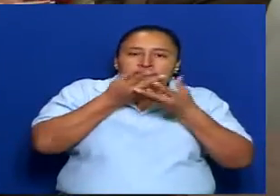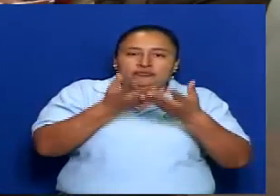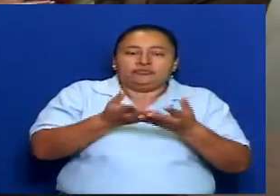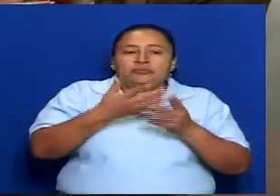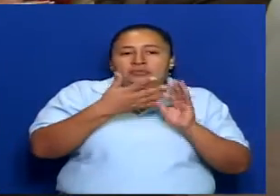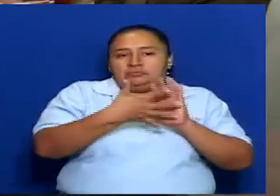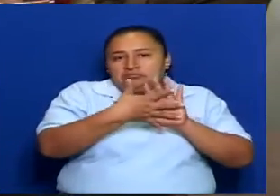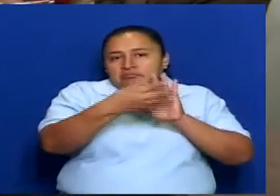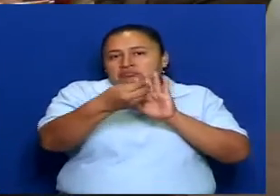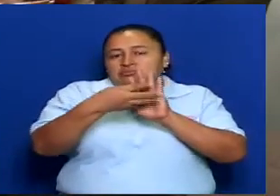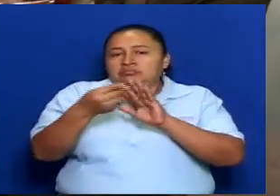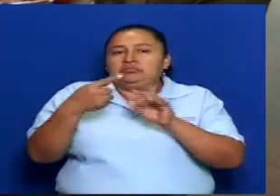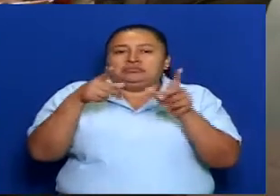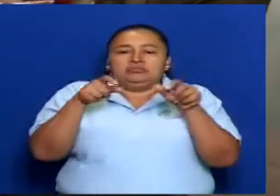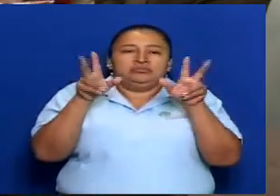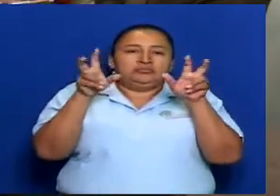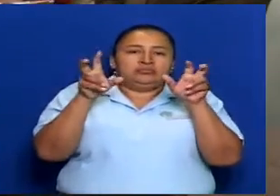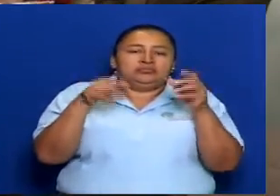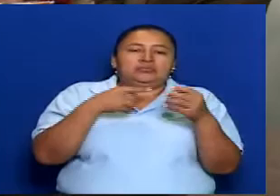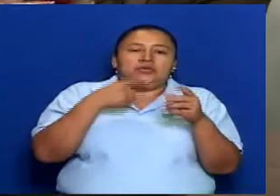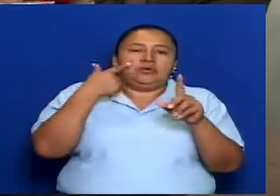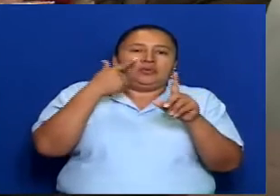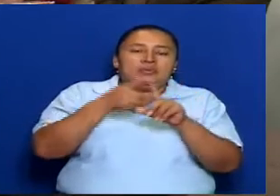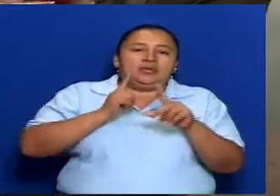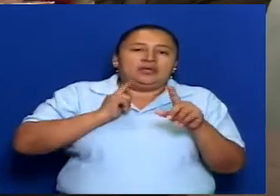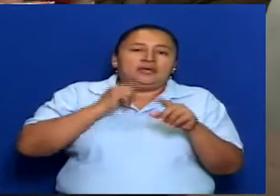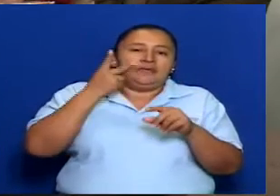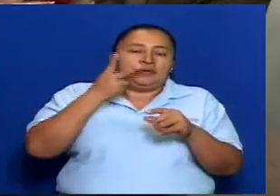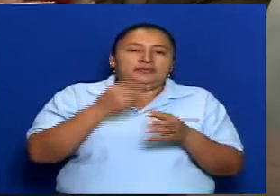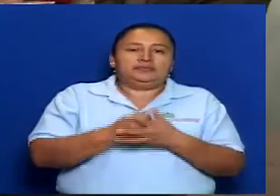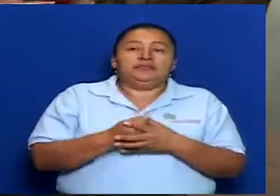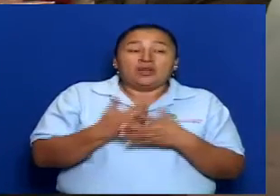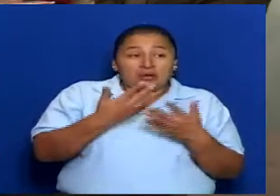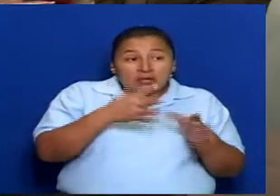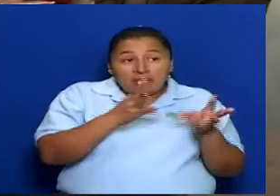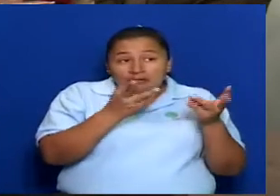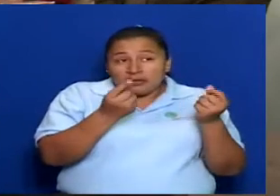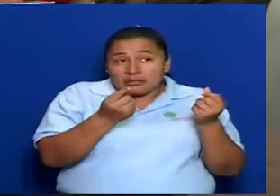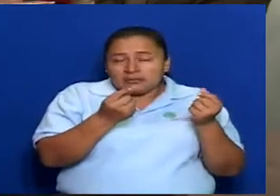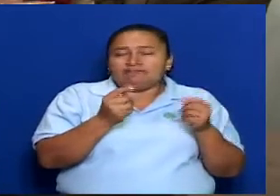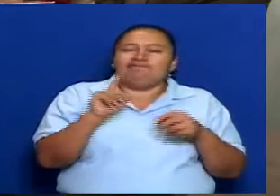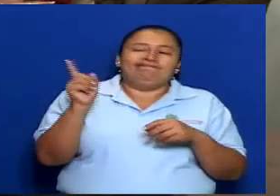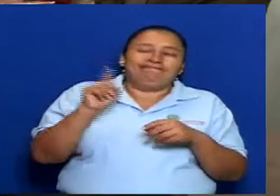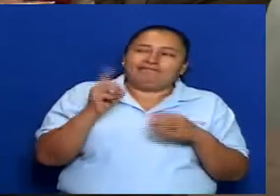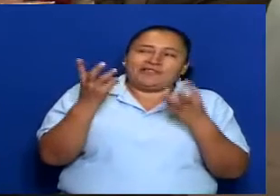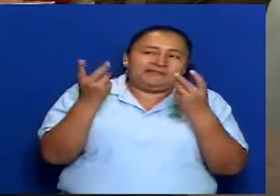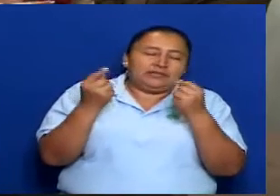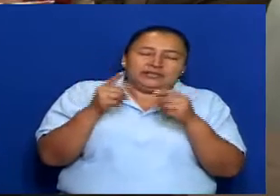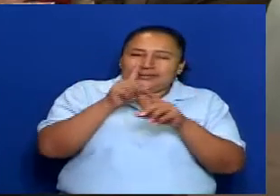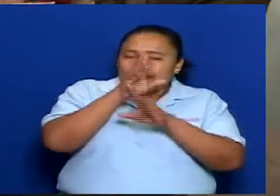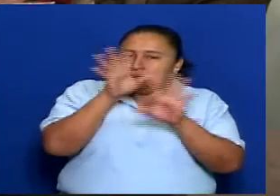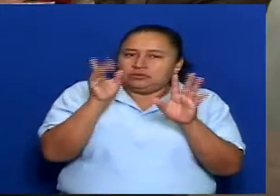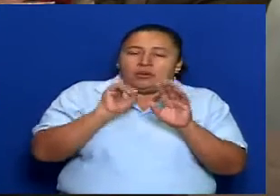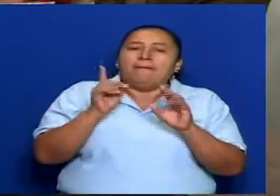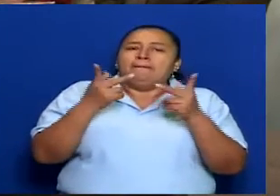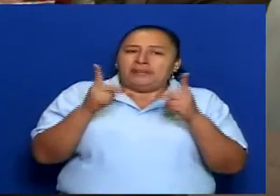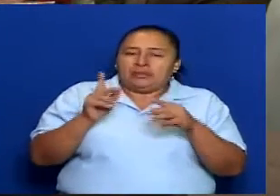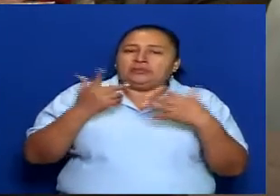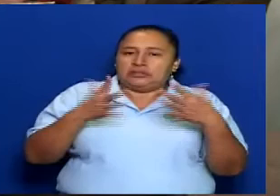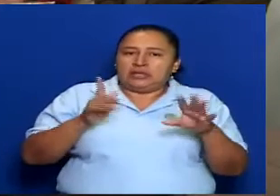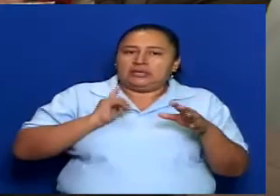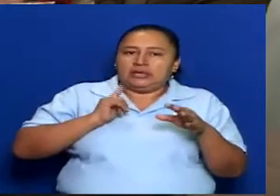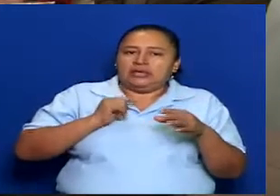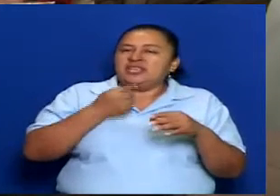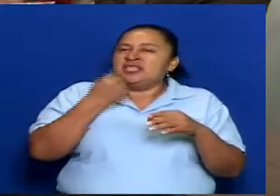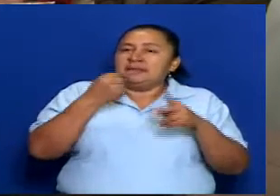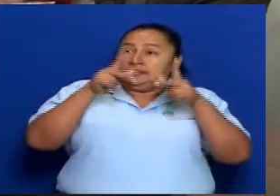de conocimientos del tema, de lo que tiene que ver con... fecha de la actividad? Fecha no tenemos definido, pero ya está definido el